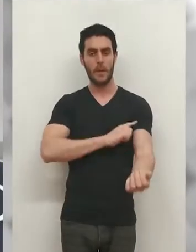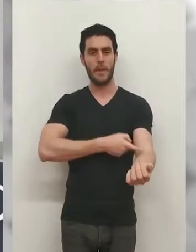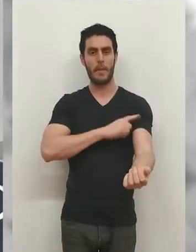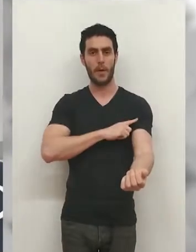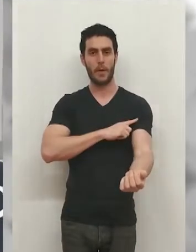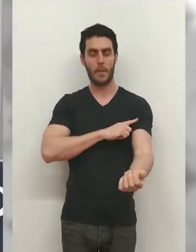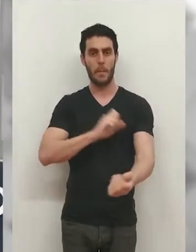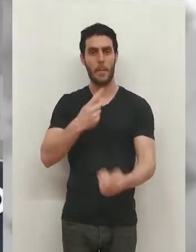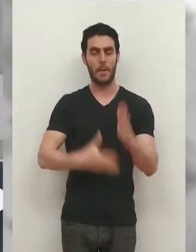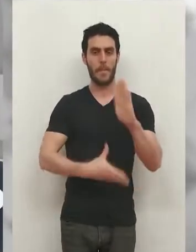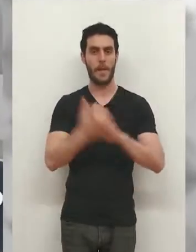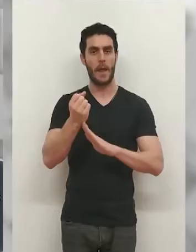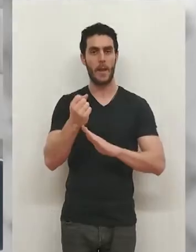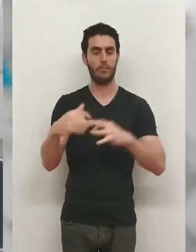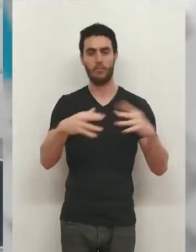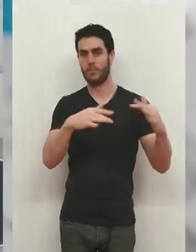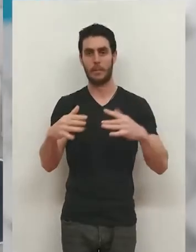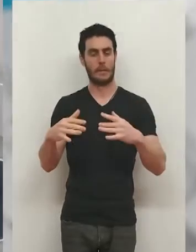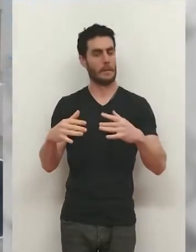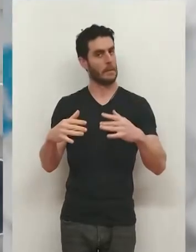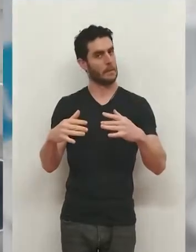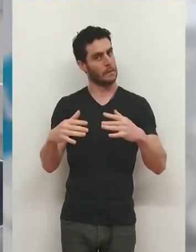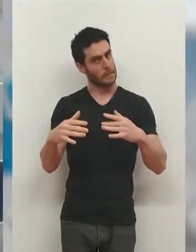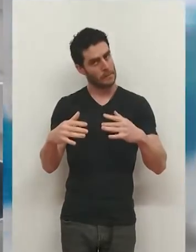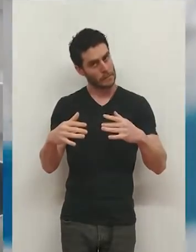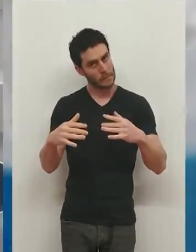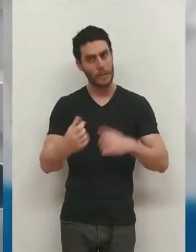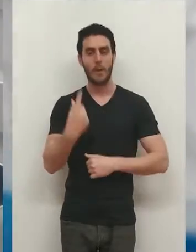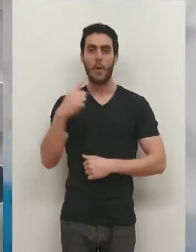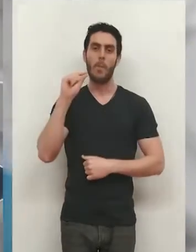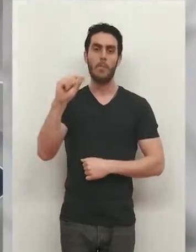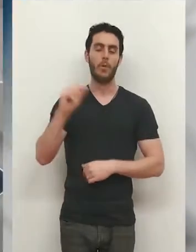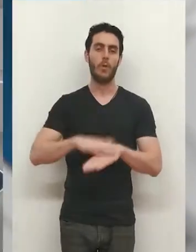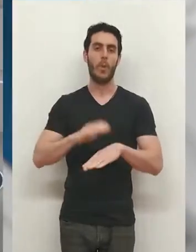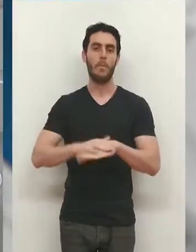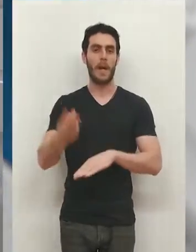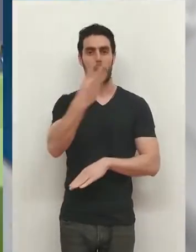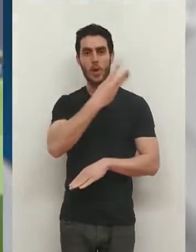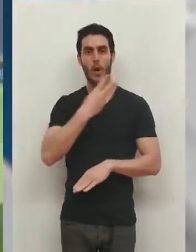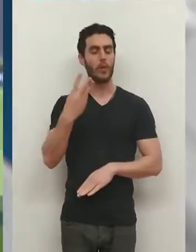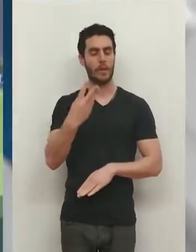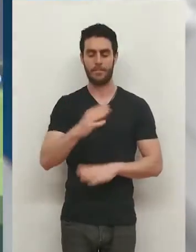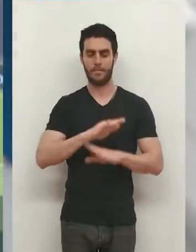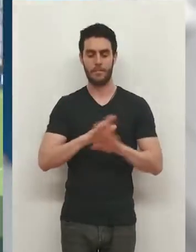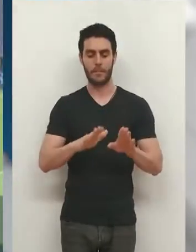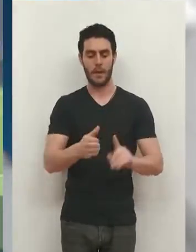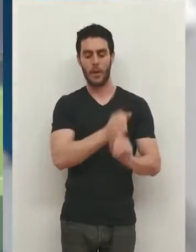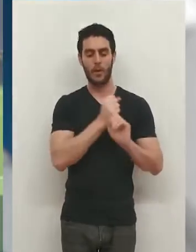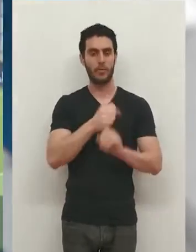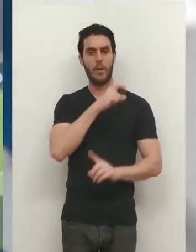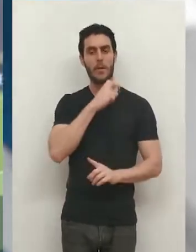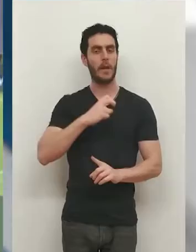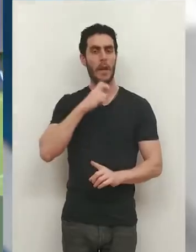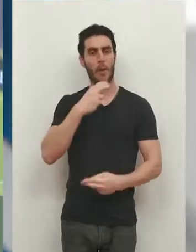Y en deportes, la jornada en Primera Federación nos ha dejado un pobre botín. Solo un punto para nuestros tres representantes riojanos, el